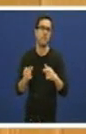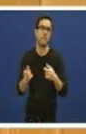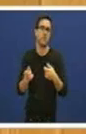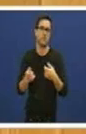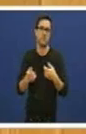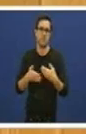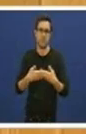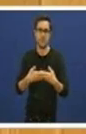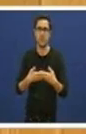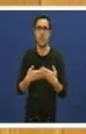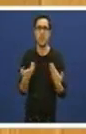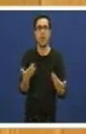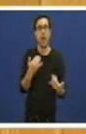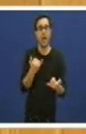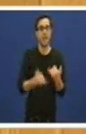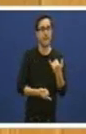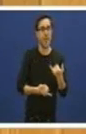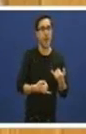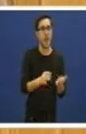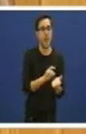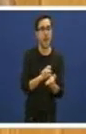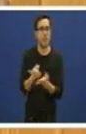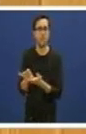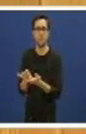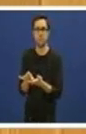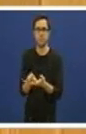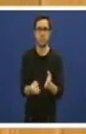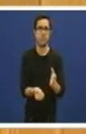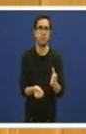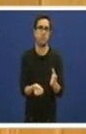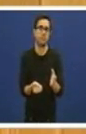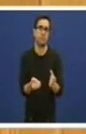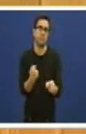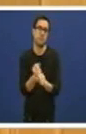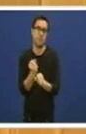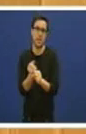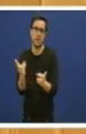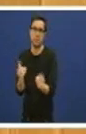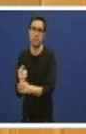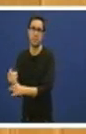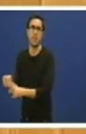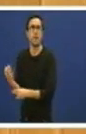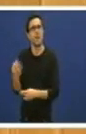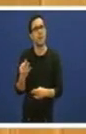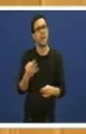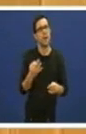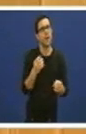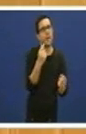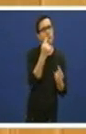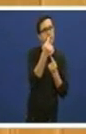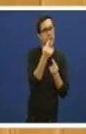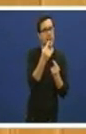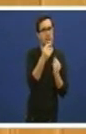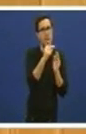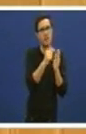vanse convertir en extintivos se non se habilita esta serie de medidas. Tamén propoñemos